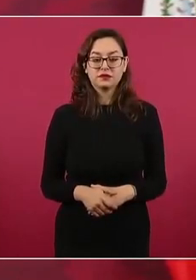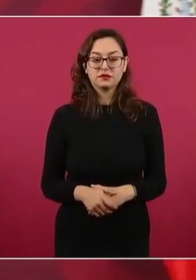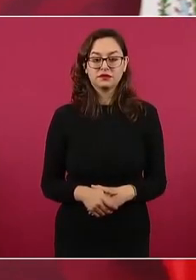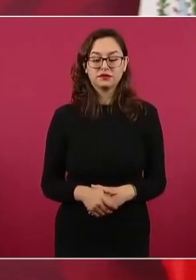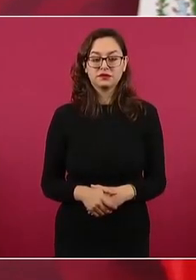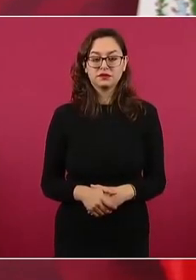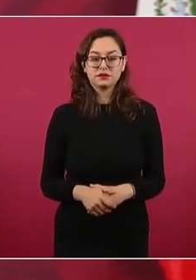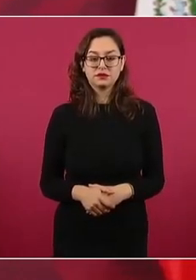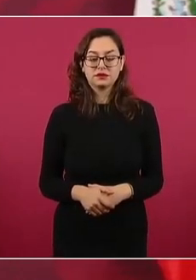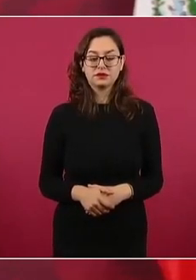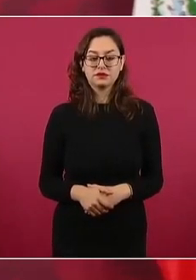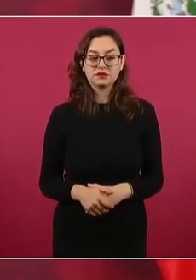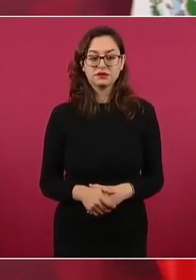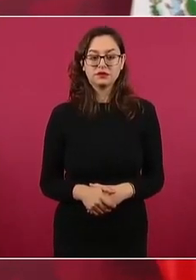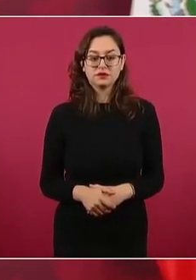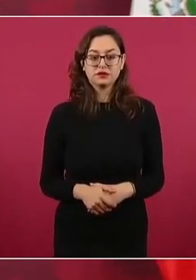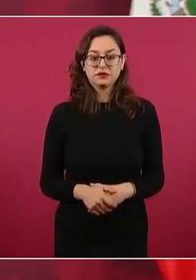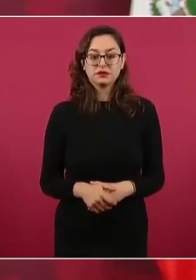de que